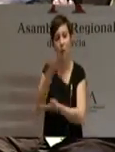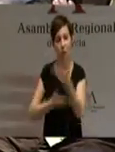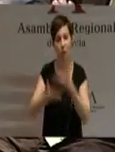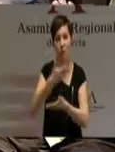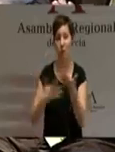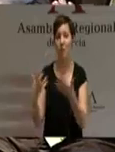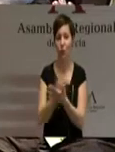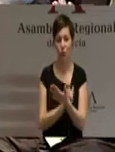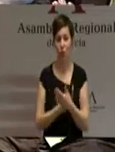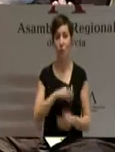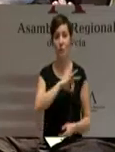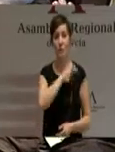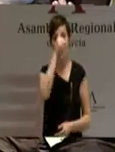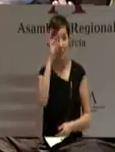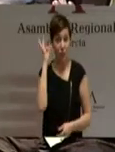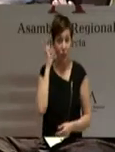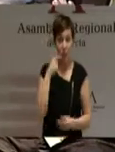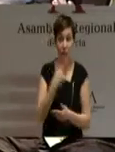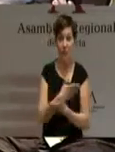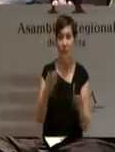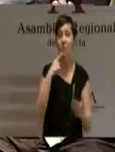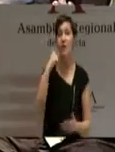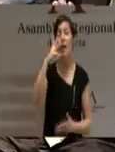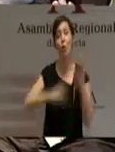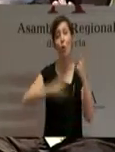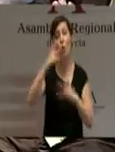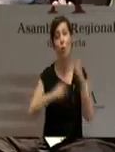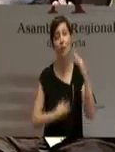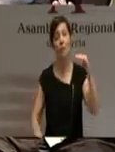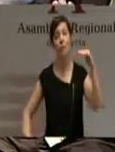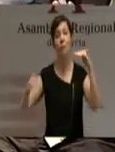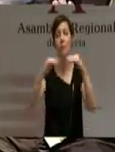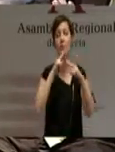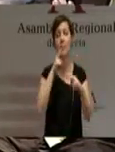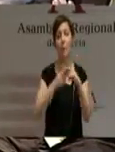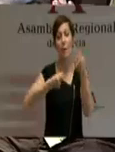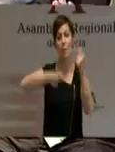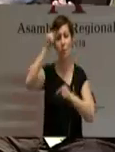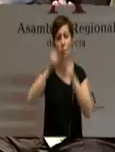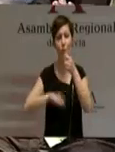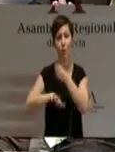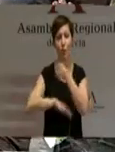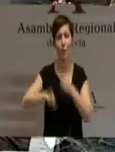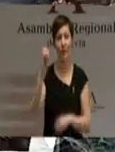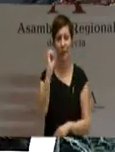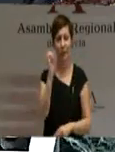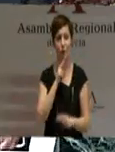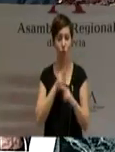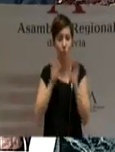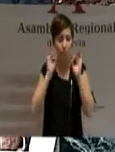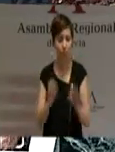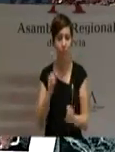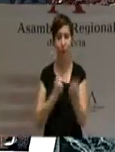Señorías, a equilibrar las cuentas se le llama presupuesto base cero en economía. Yo quiero decir que para mí es solo